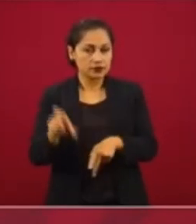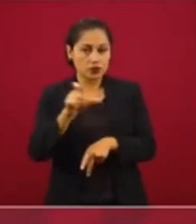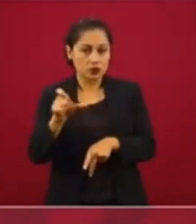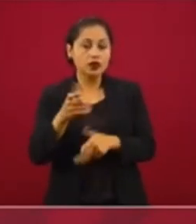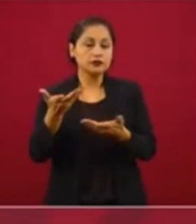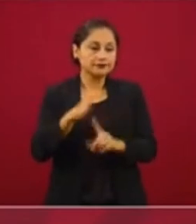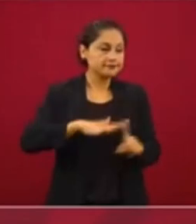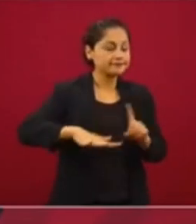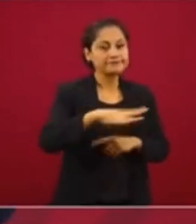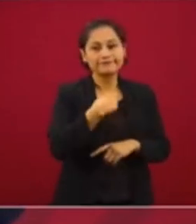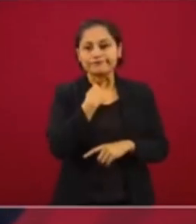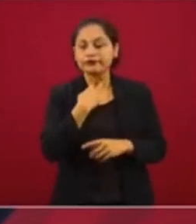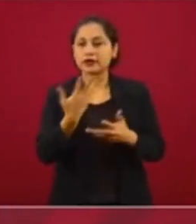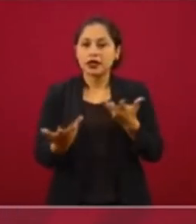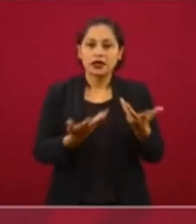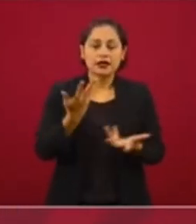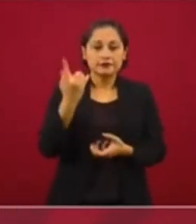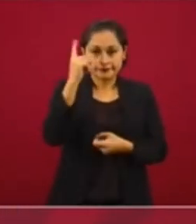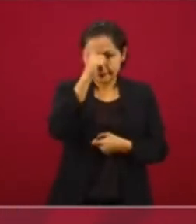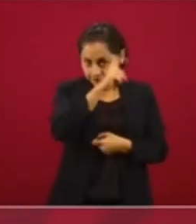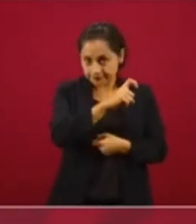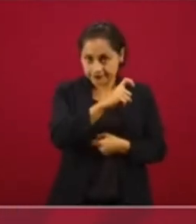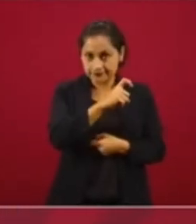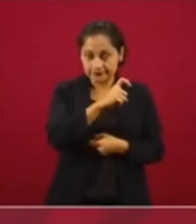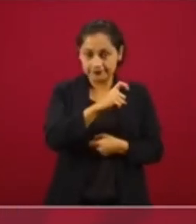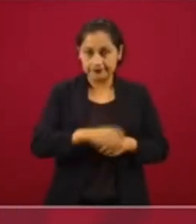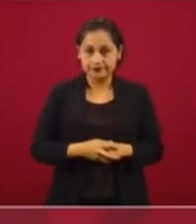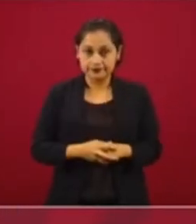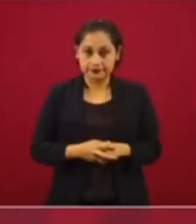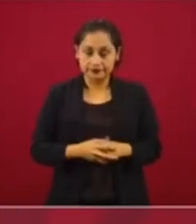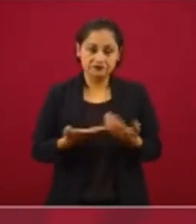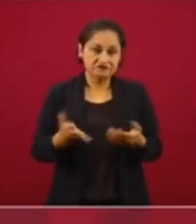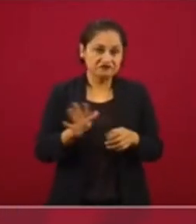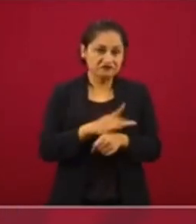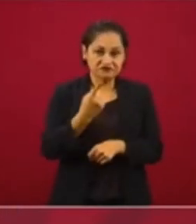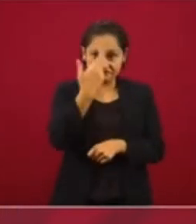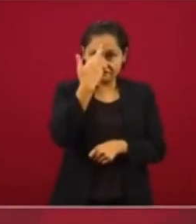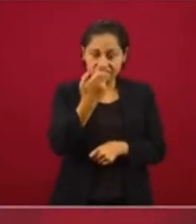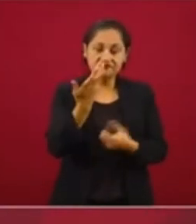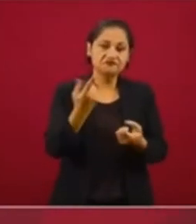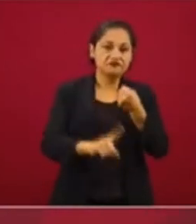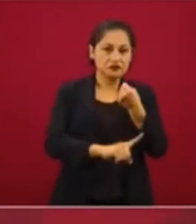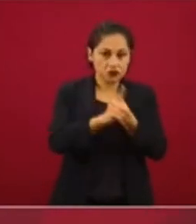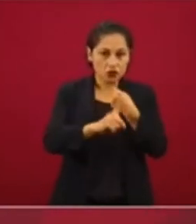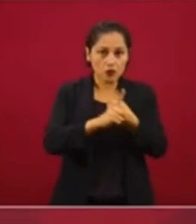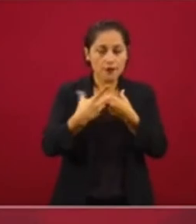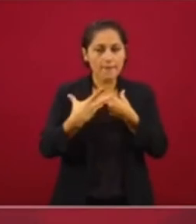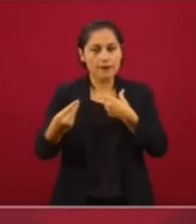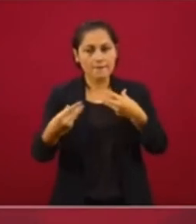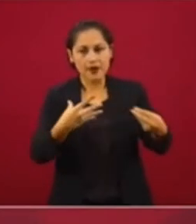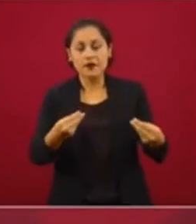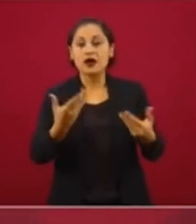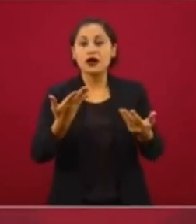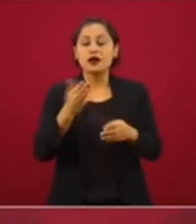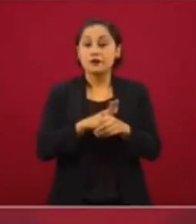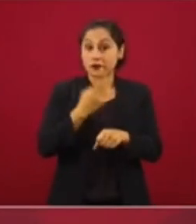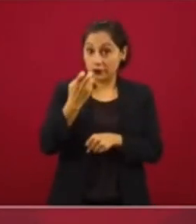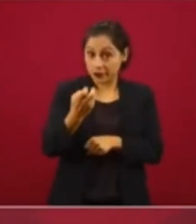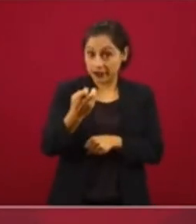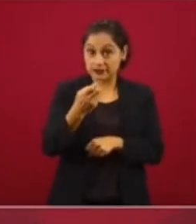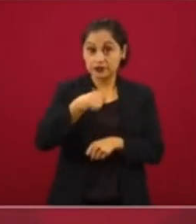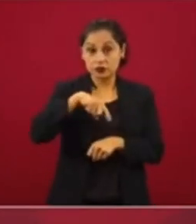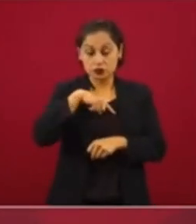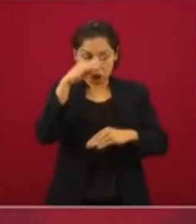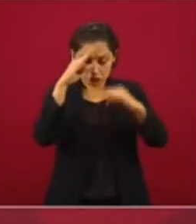económica que precipitó, que desató la pandemia. Entonces, tenemos que hacer ajustes al